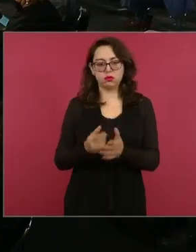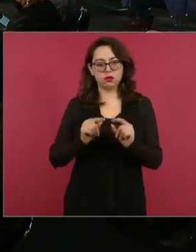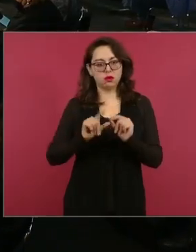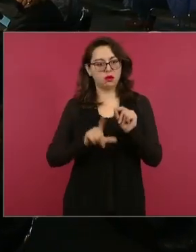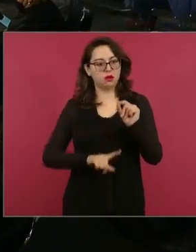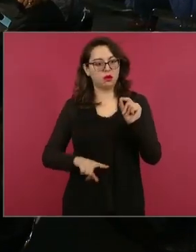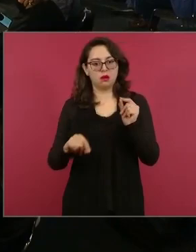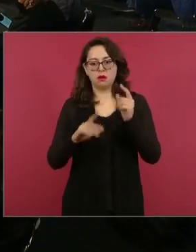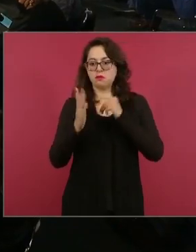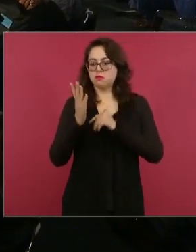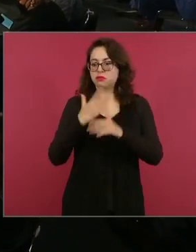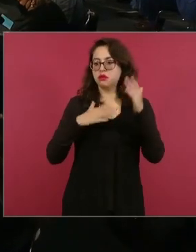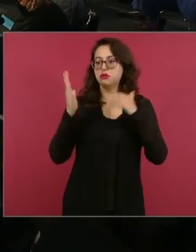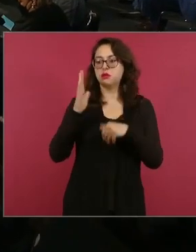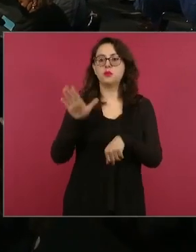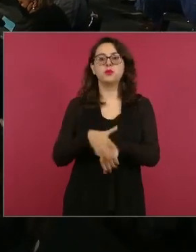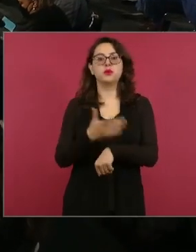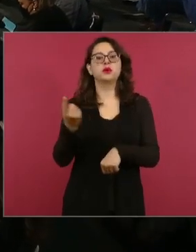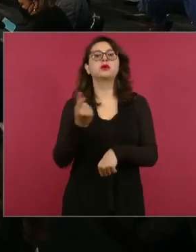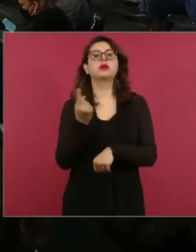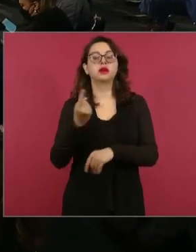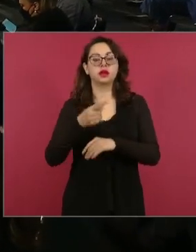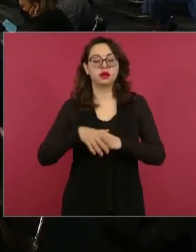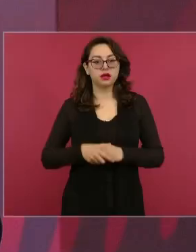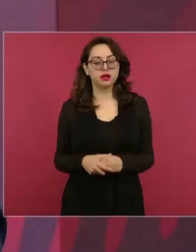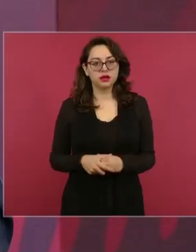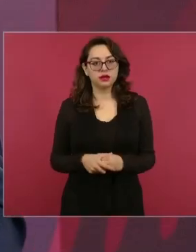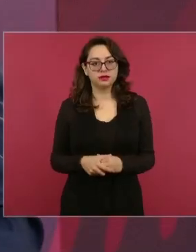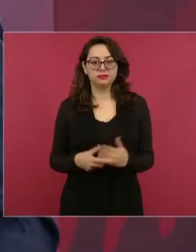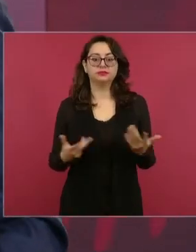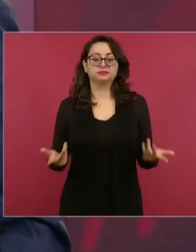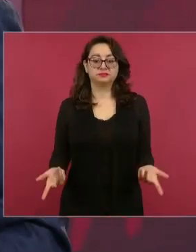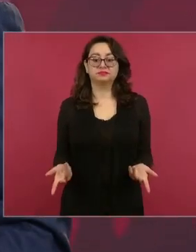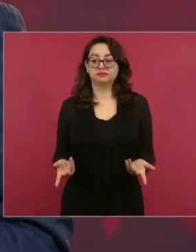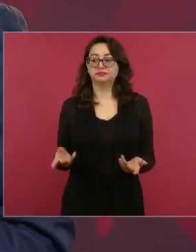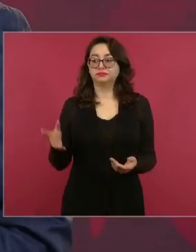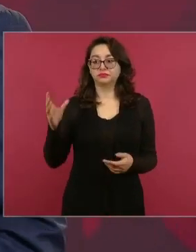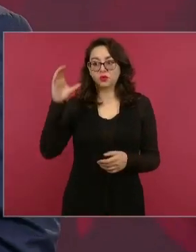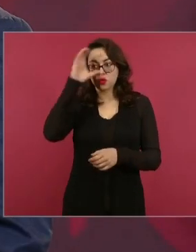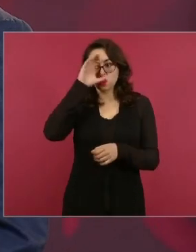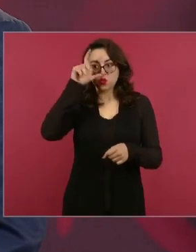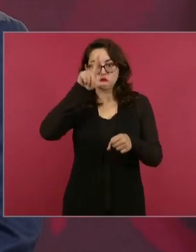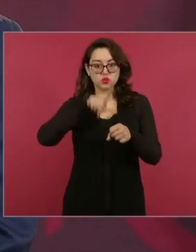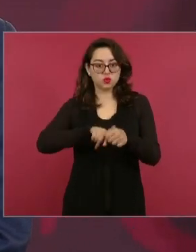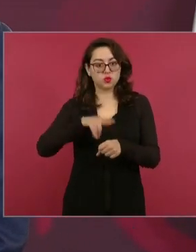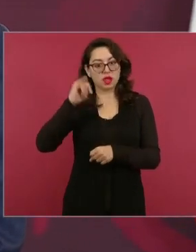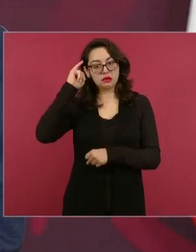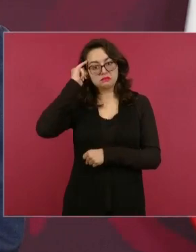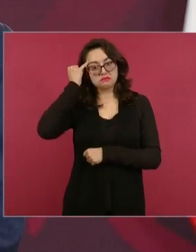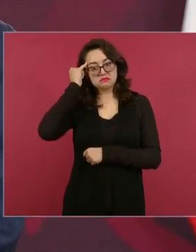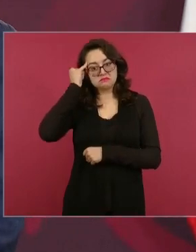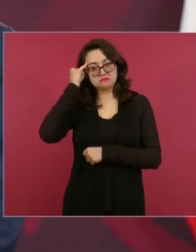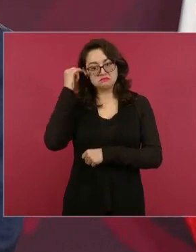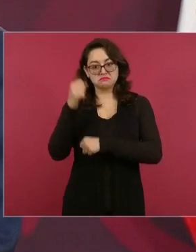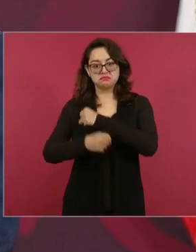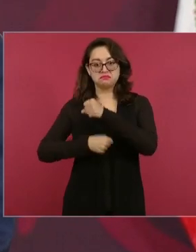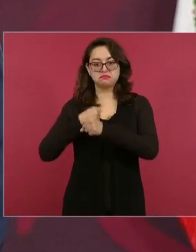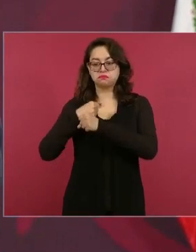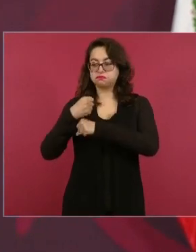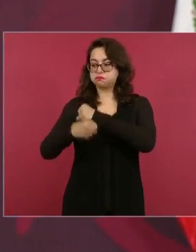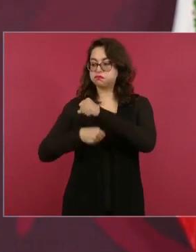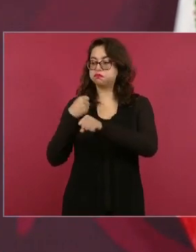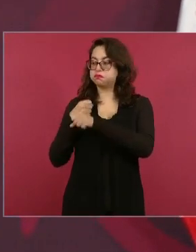herencia cultural que viene de siglos atrás,